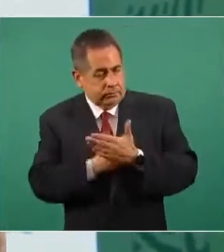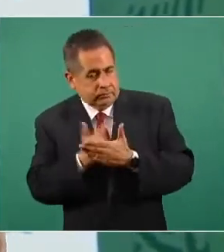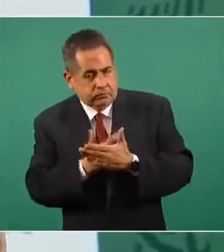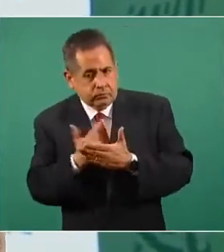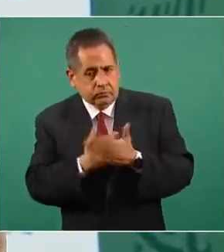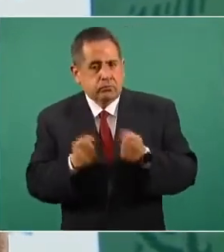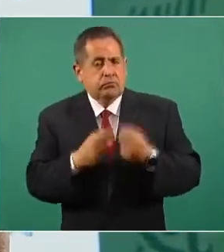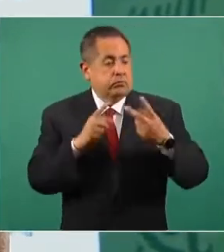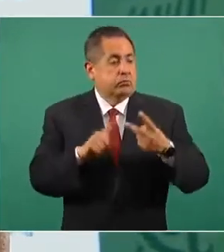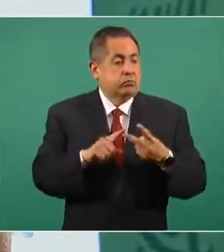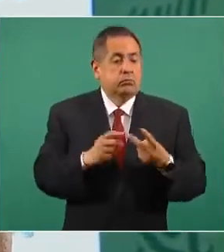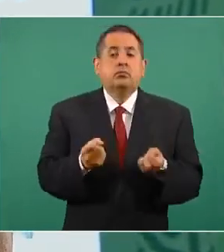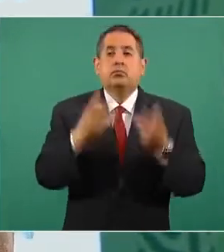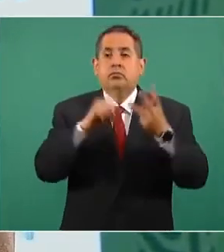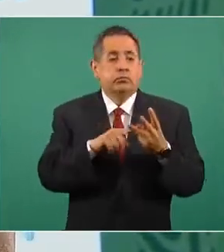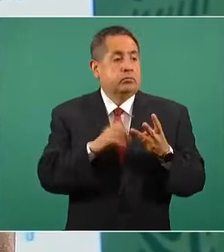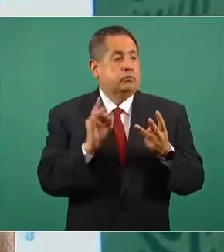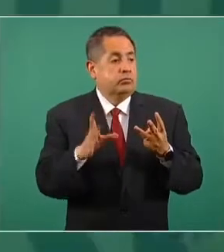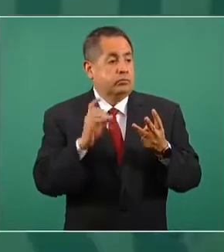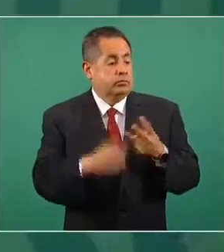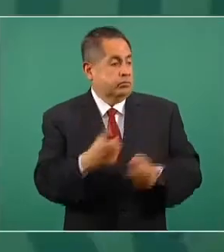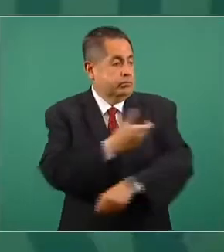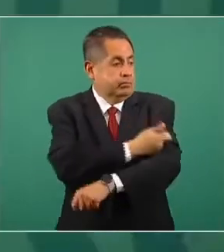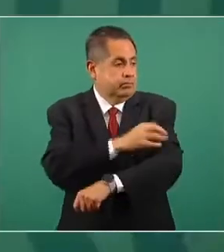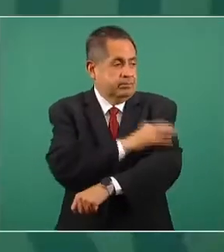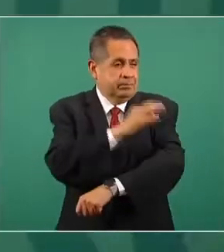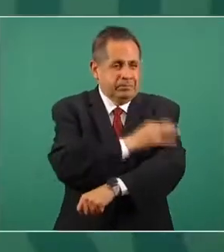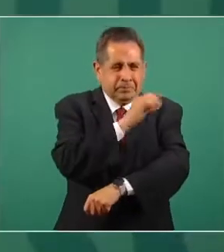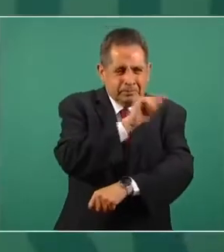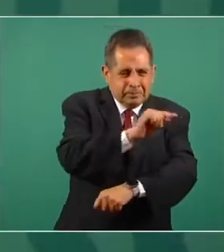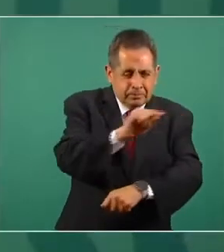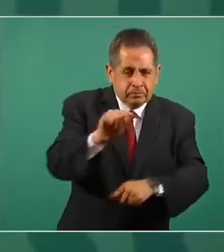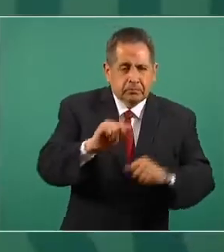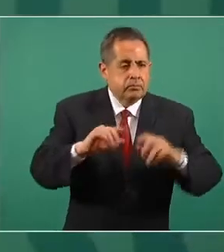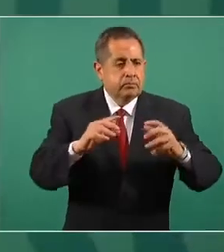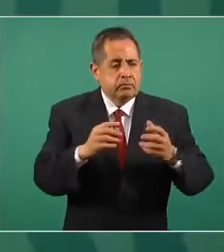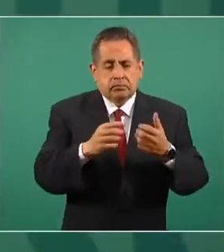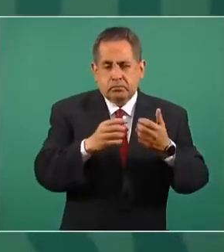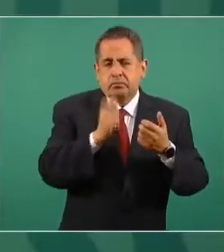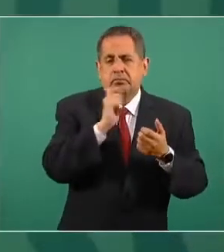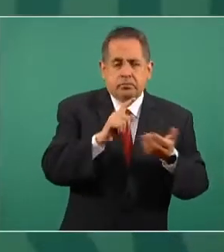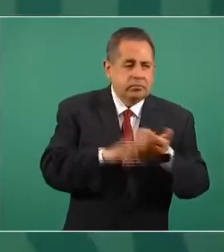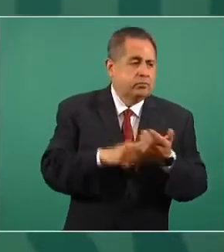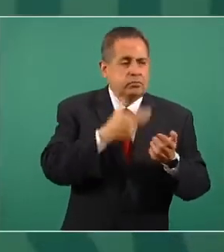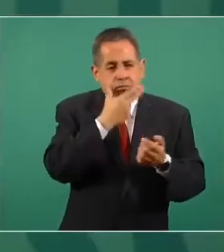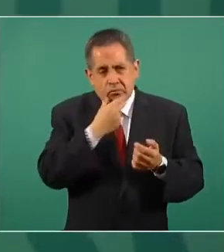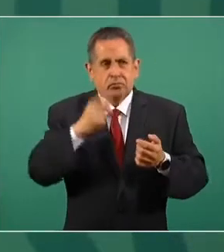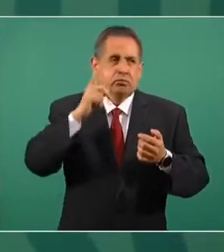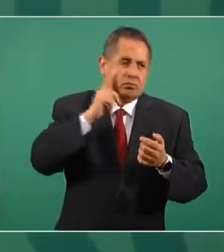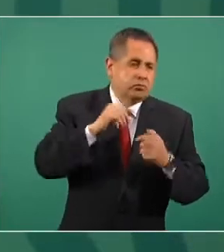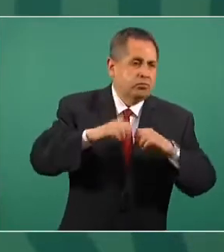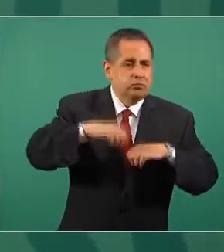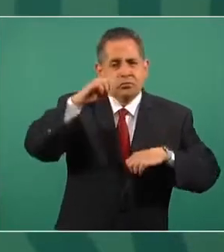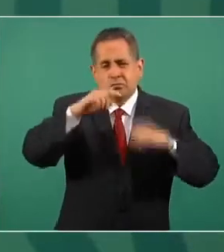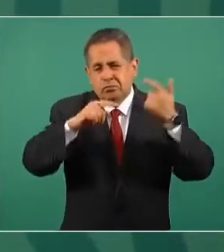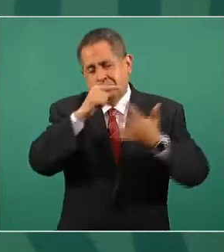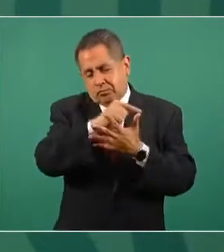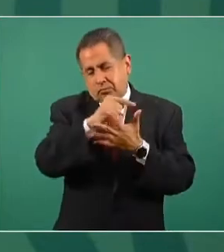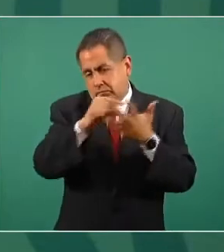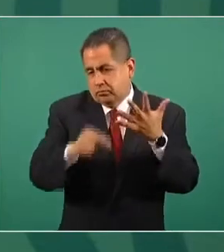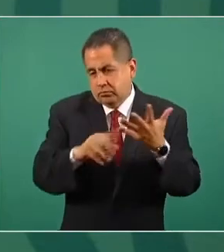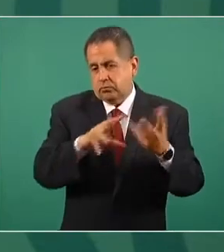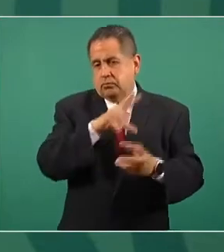las aplicadas a la población en general con información desagregada conforme a la Política Nacional de Vacunación contra